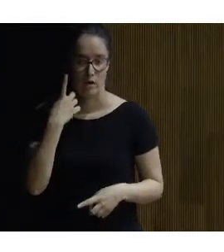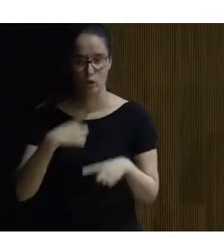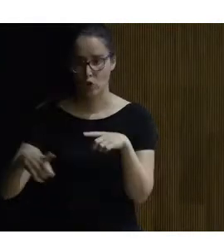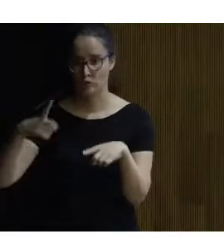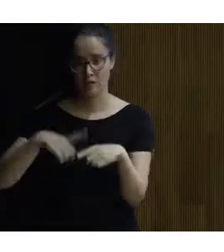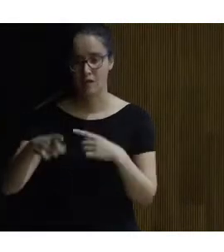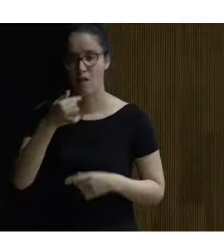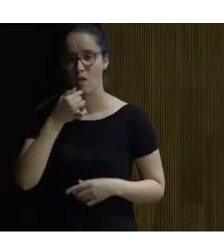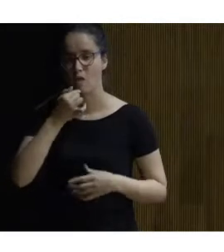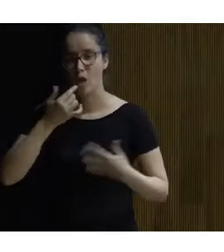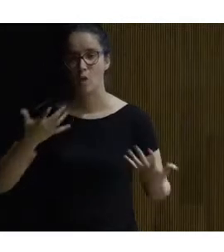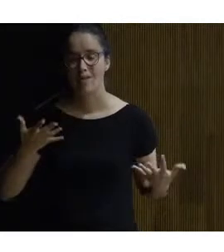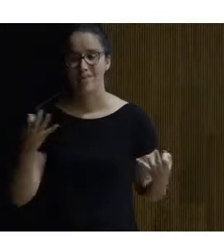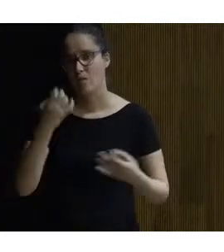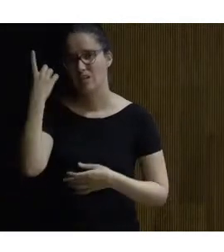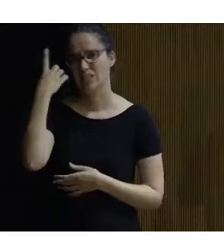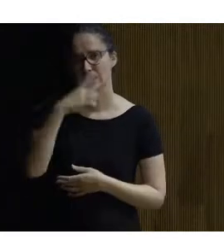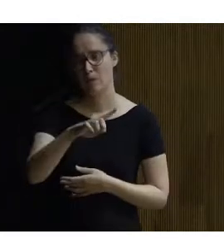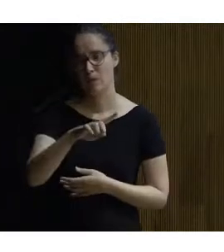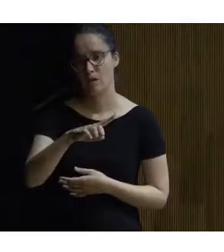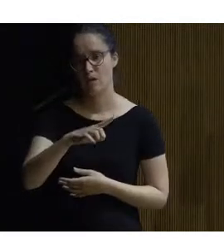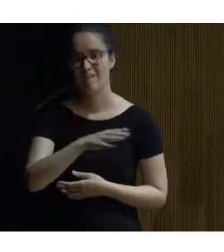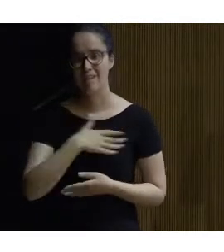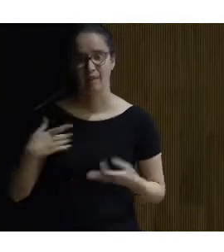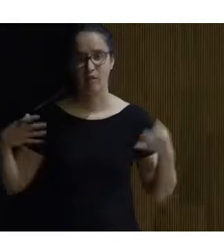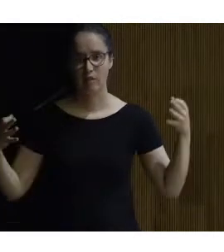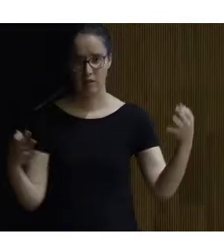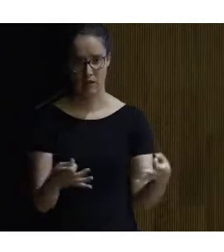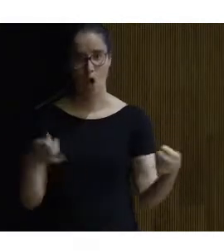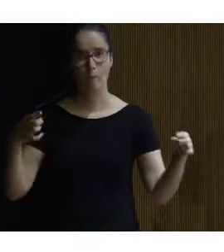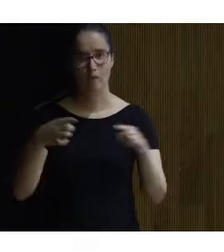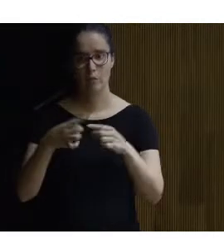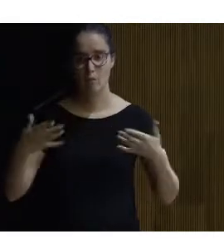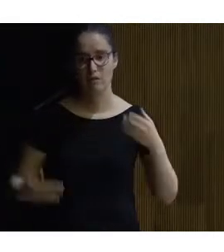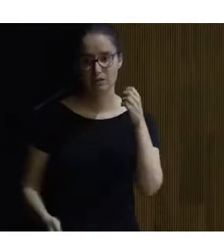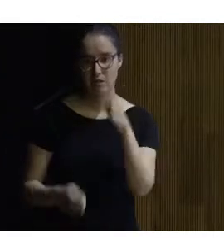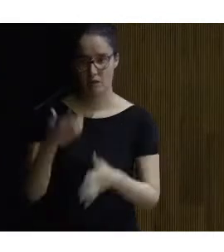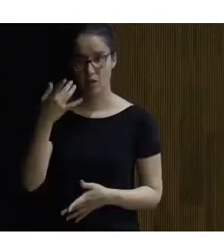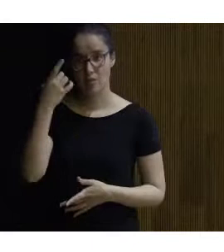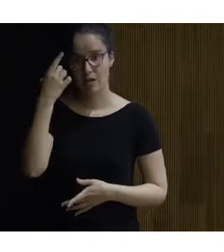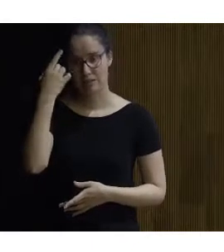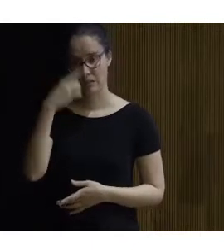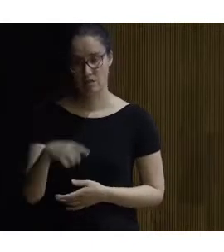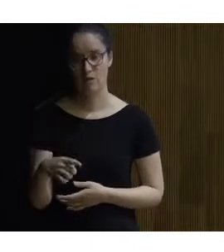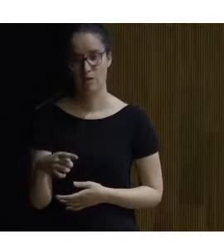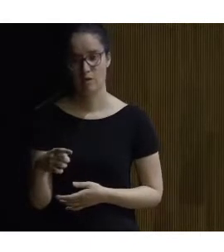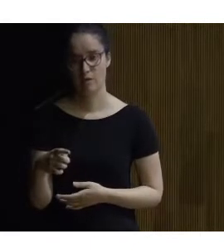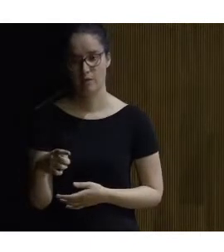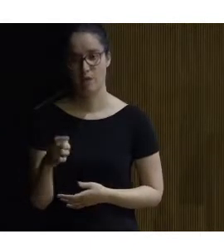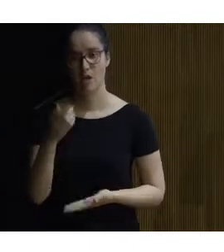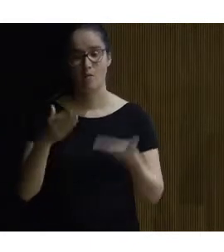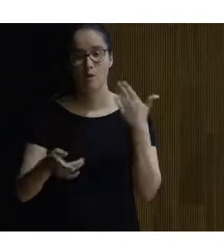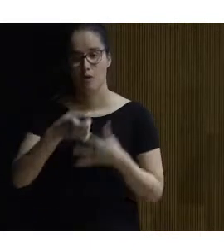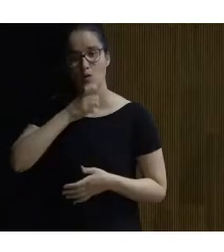cosas que dice es que hay que saber qué es lo que se quiere y qué es lo que se espera de ese edificio para ver cómo se hace la